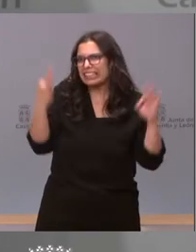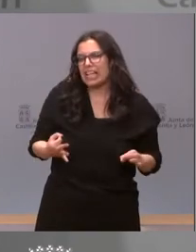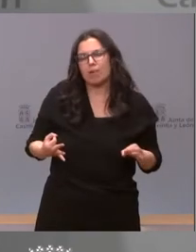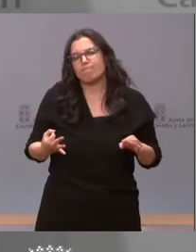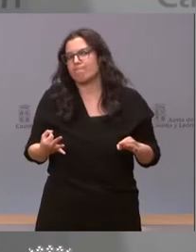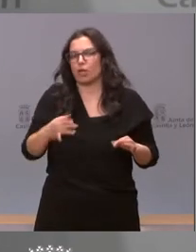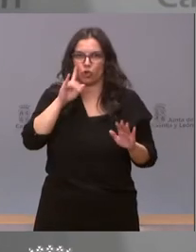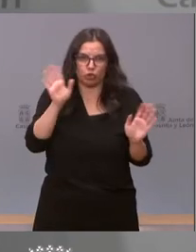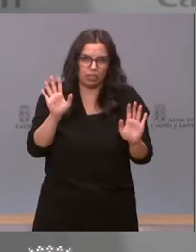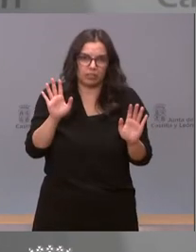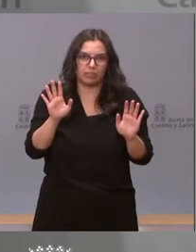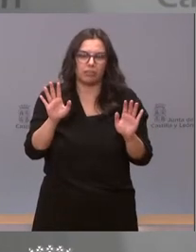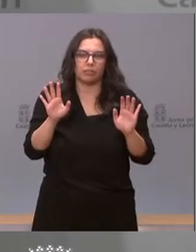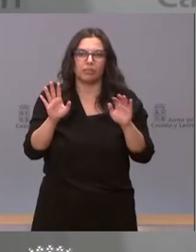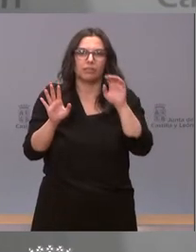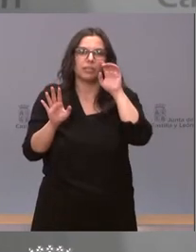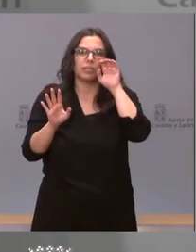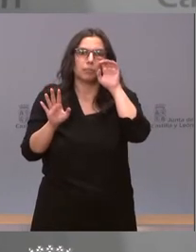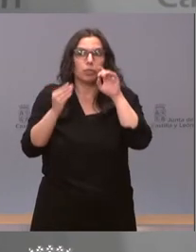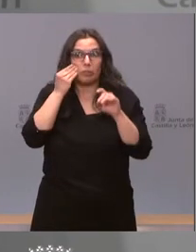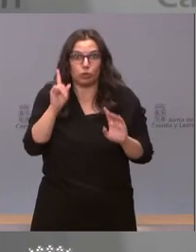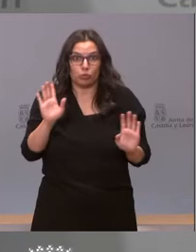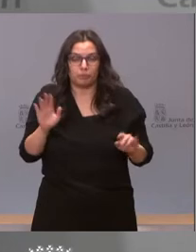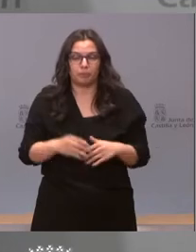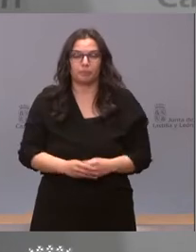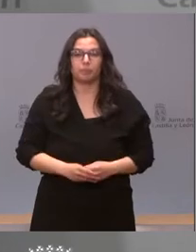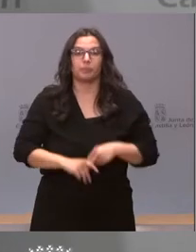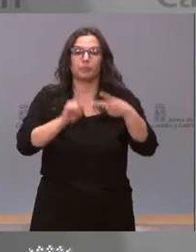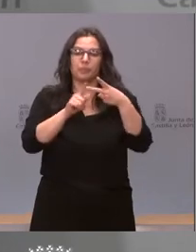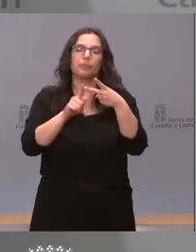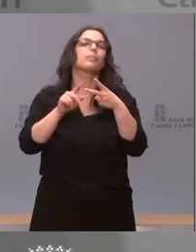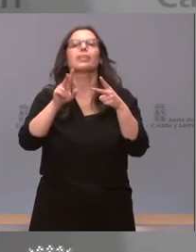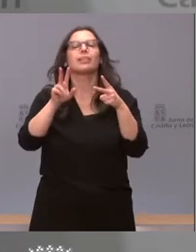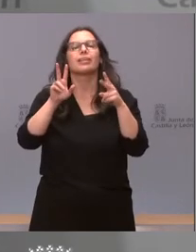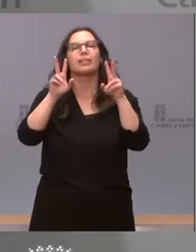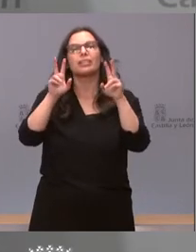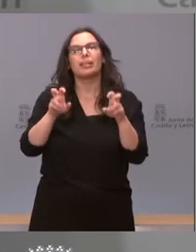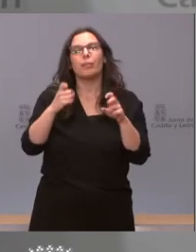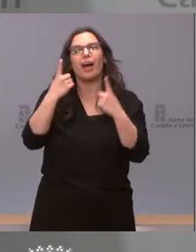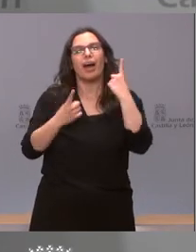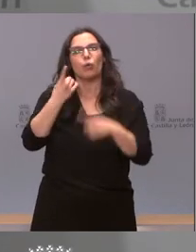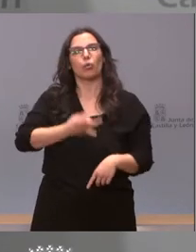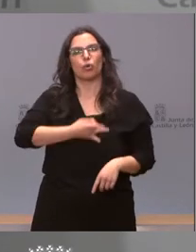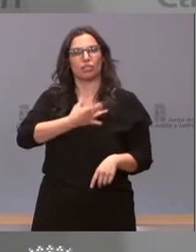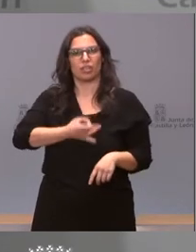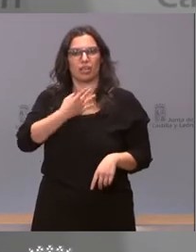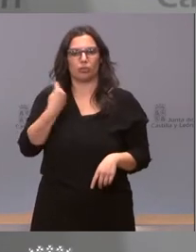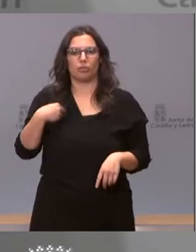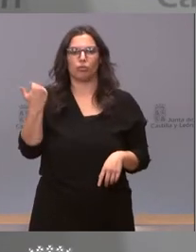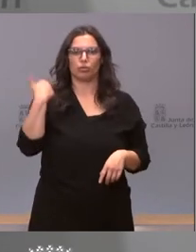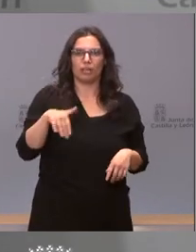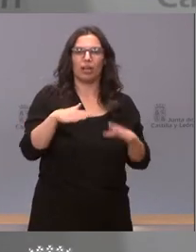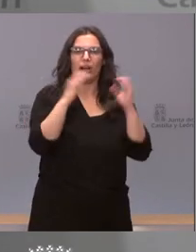rotundidad, tal cosa no ha existido. Sobre la respuesta de algunos sindicatos al acuerdo con SATSE. Bueno,